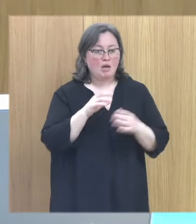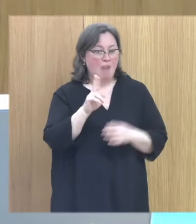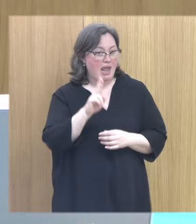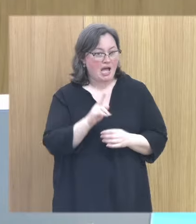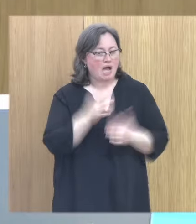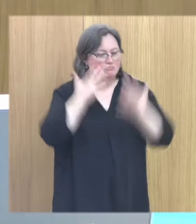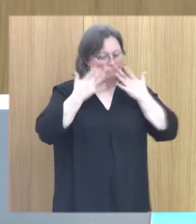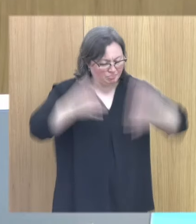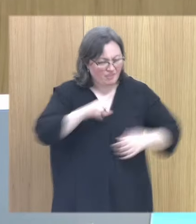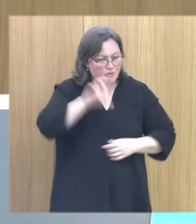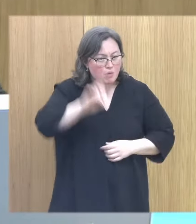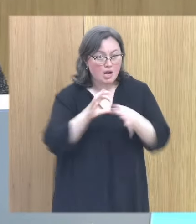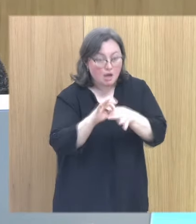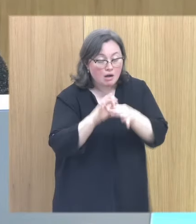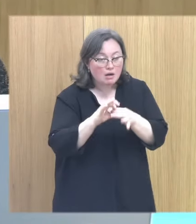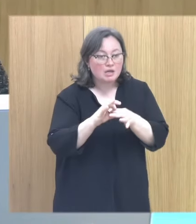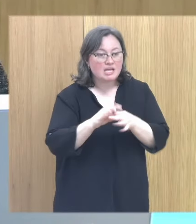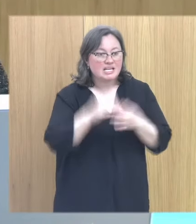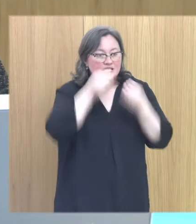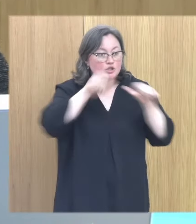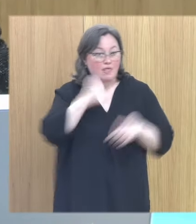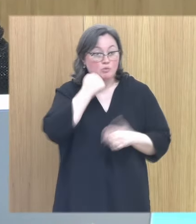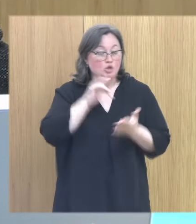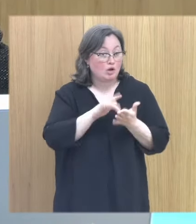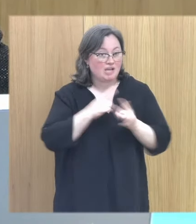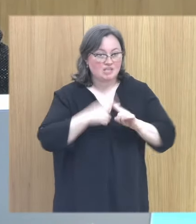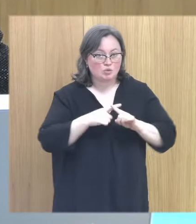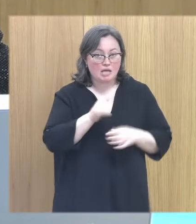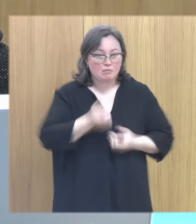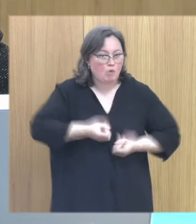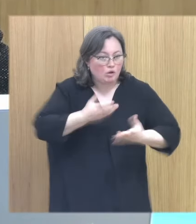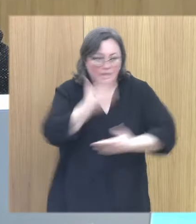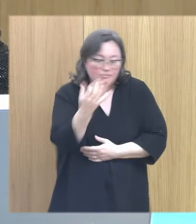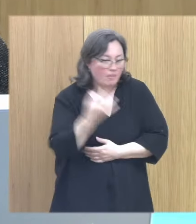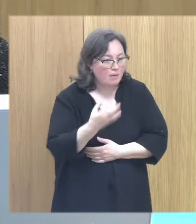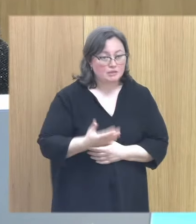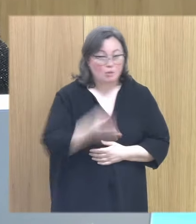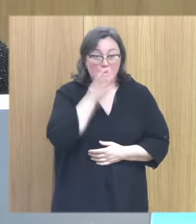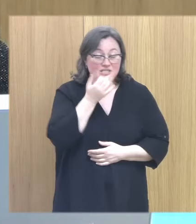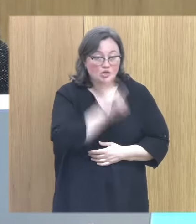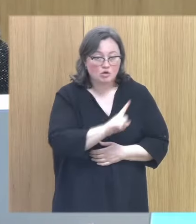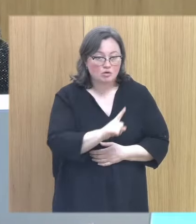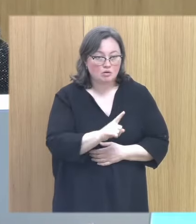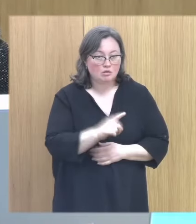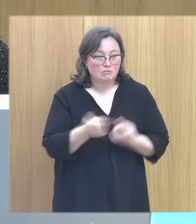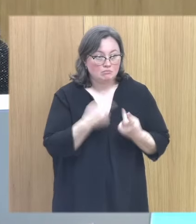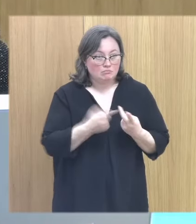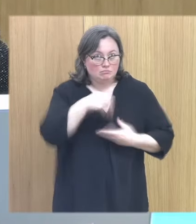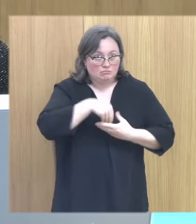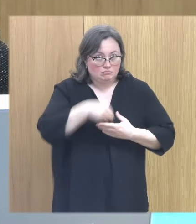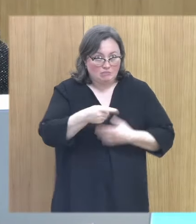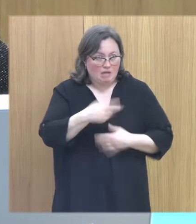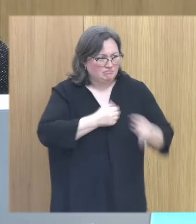pareja auténtica y tienes una historia de abuso sexual se lo tienes que contar porque si no hay un montón de cosas de ti que